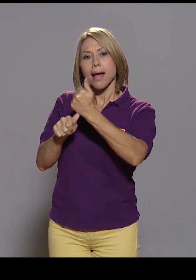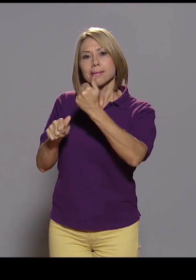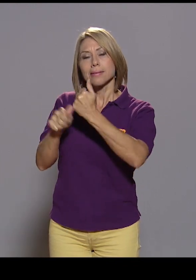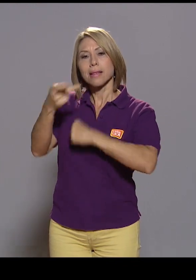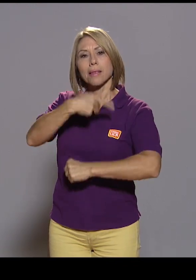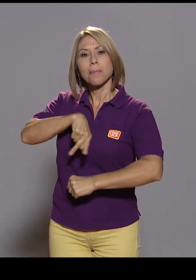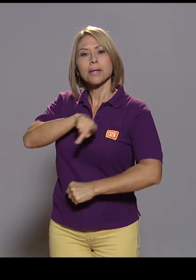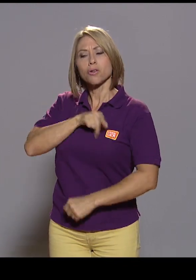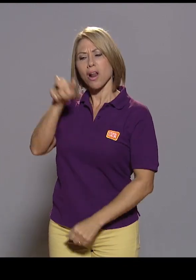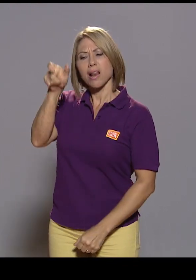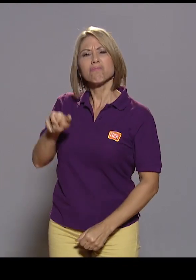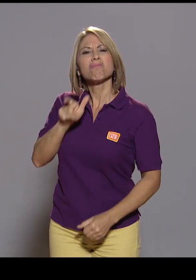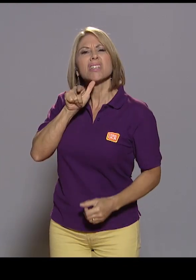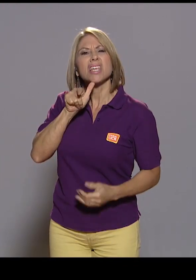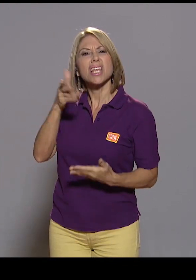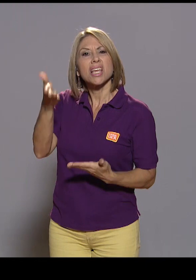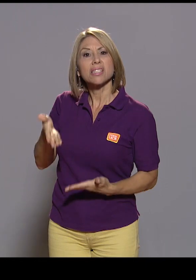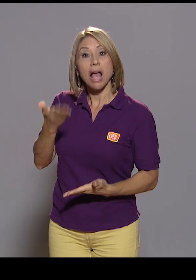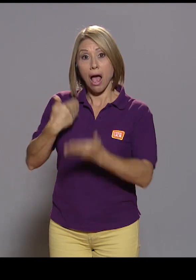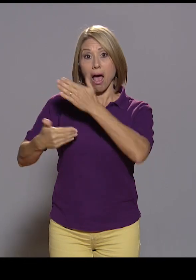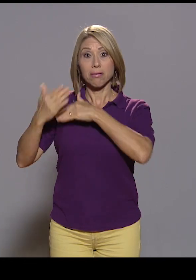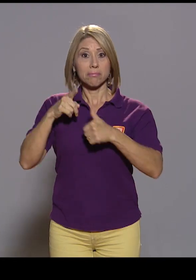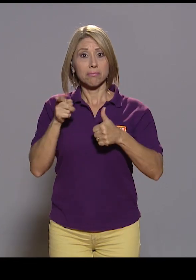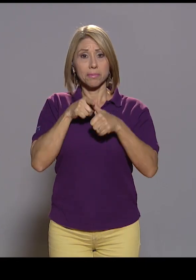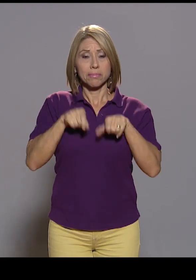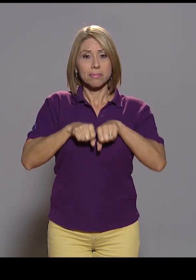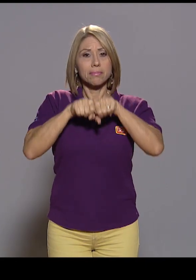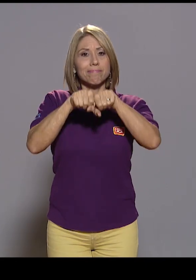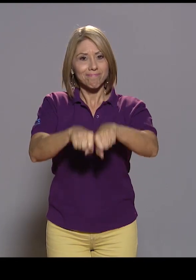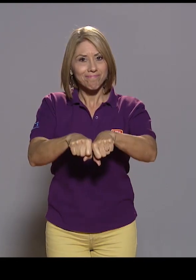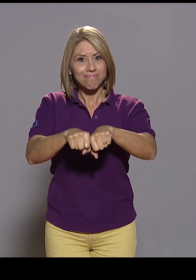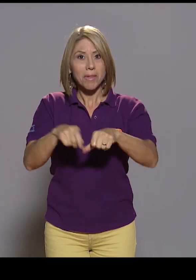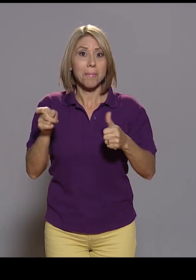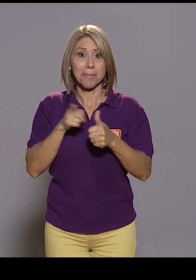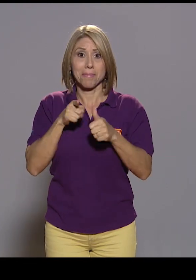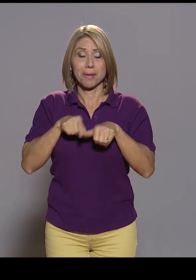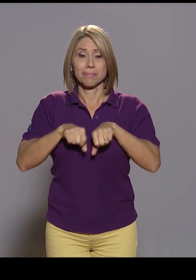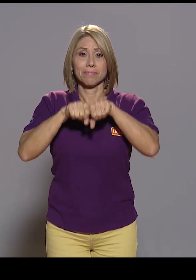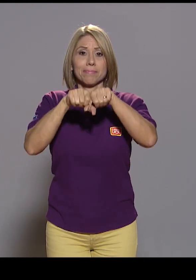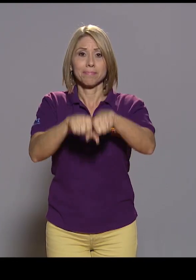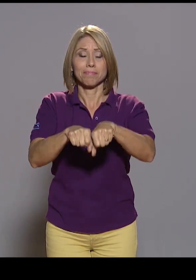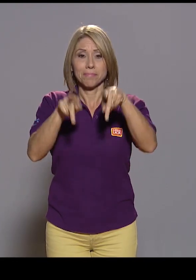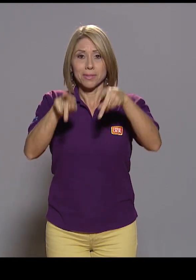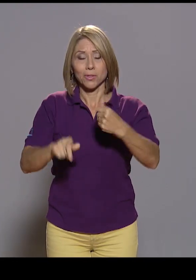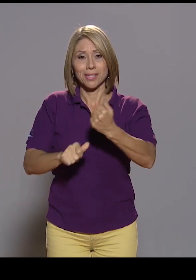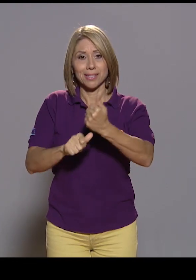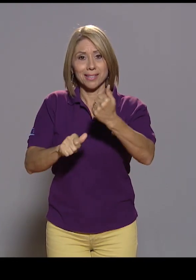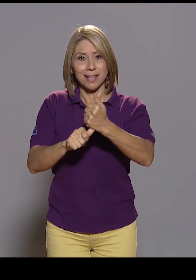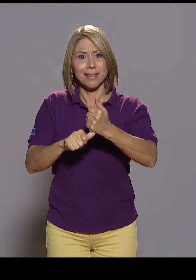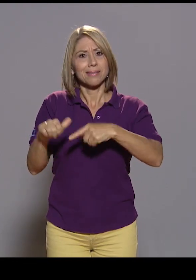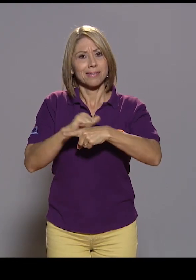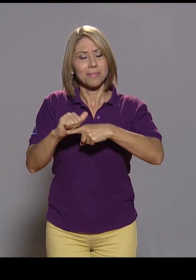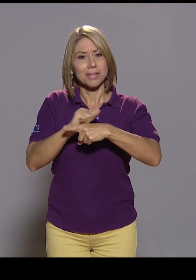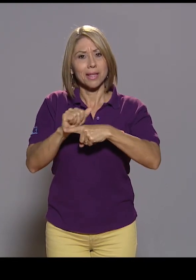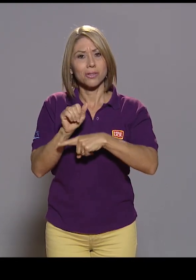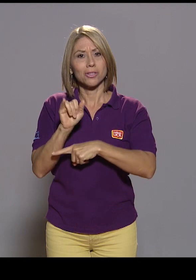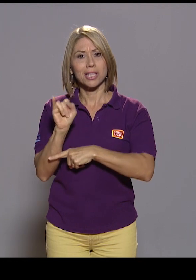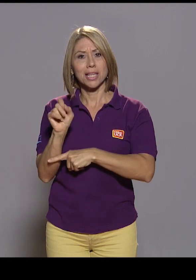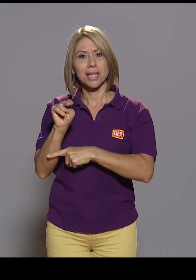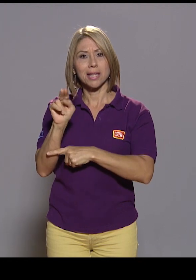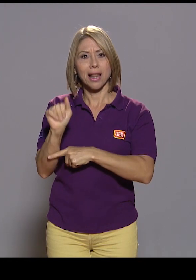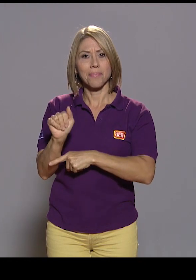verdad? Porque ya hubo la primera graduación de la primera generación de asistentes capacitados por el INAH. ¿Qué perfil tiene esta persona?